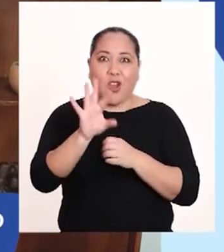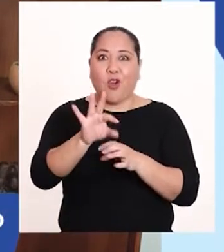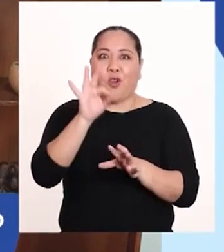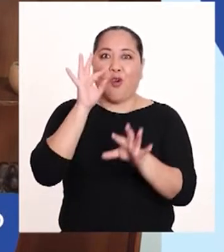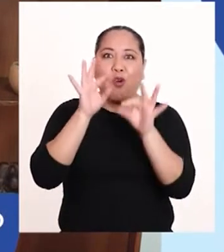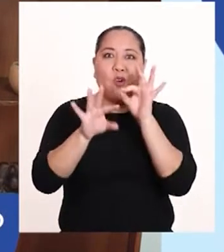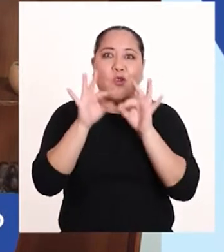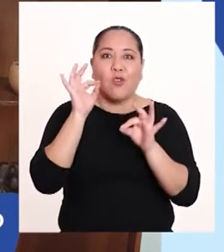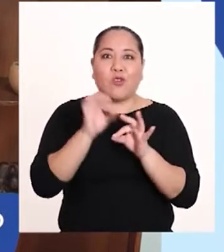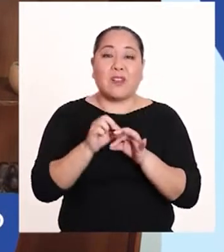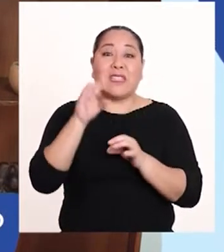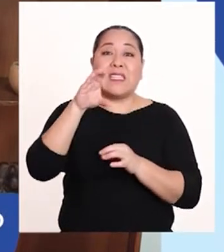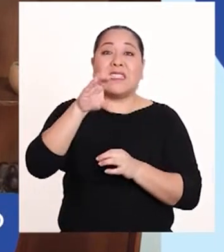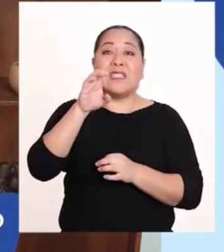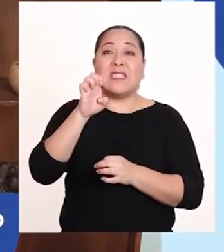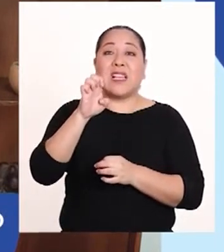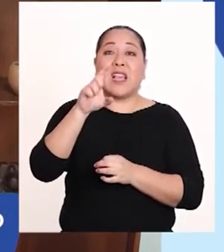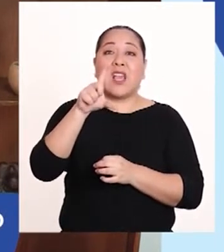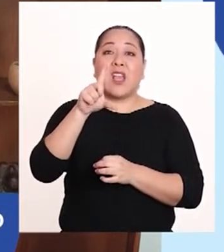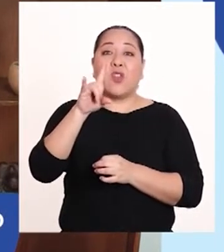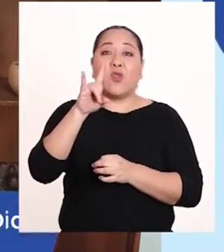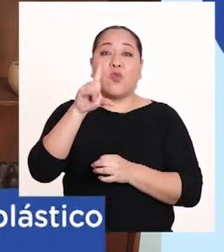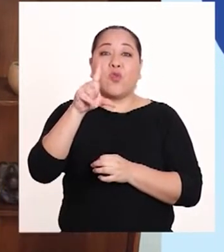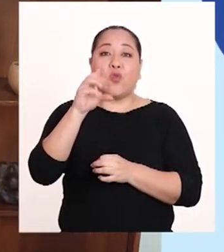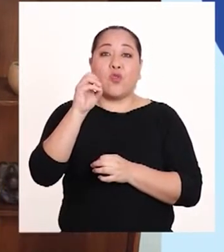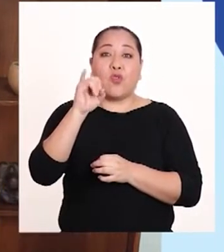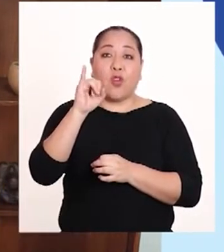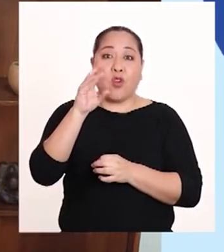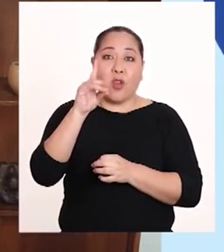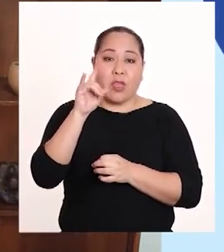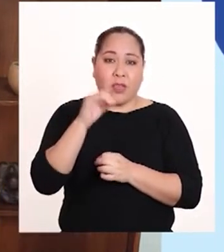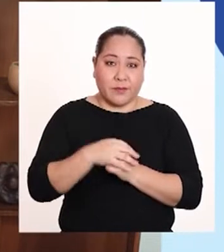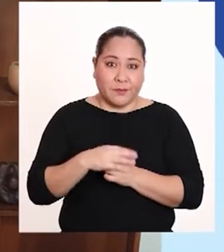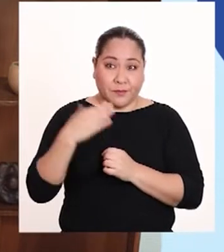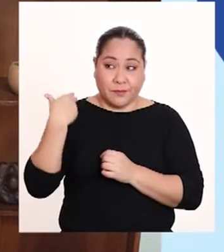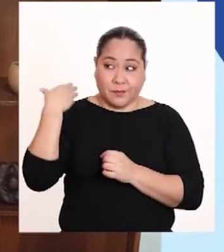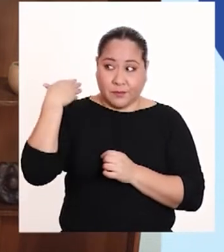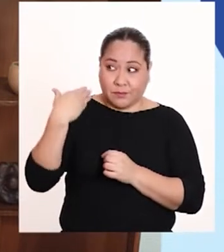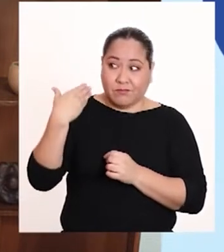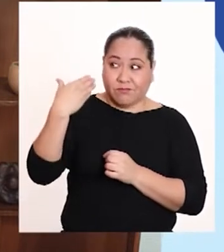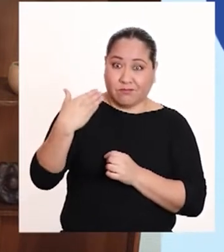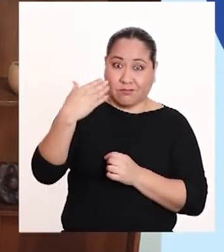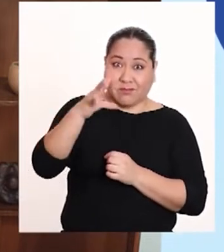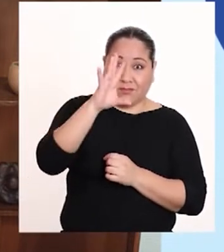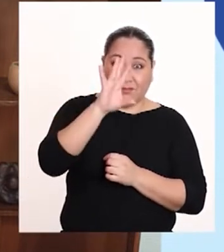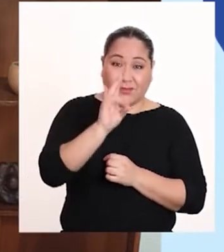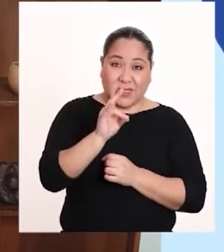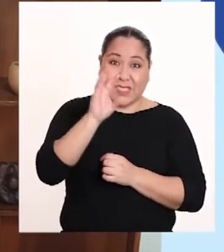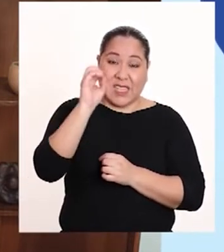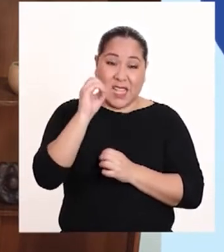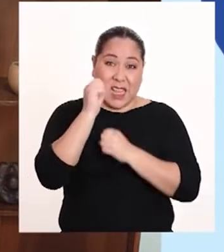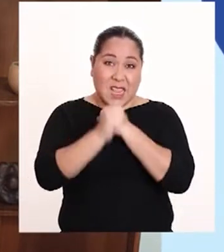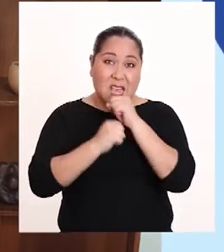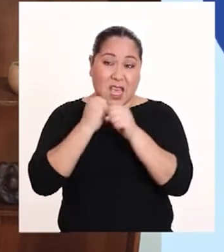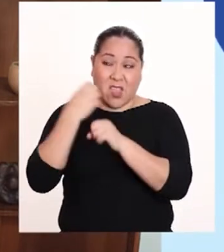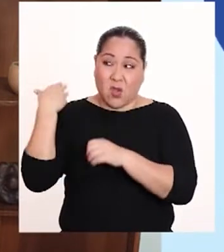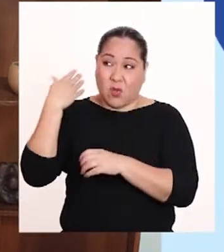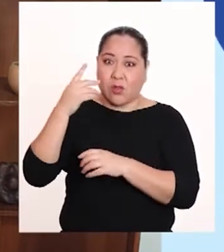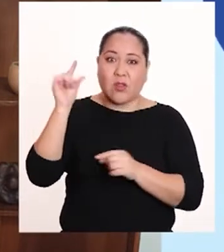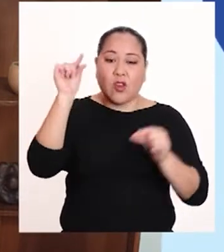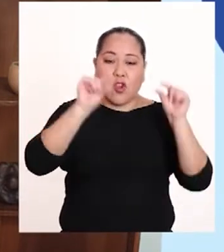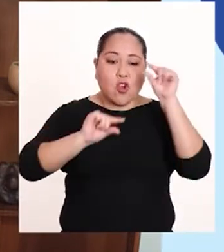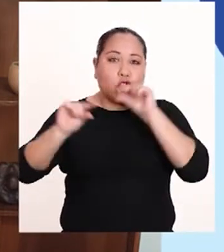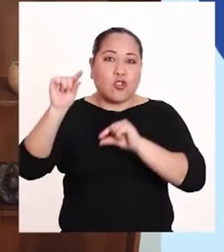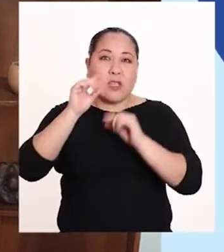obtuvo lo que llamó celuloide. Asimismo, durante los últimos 70 años o más, los químicos